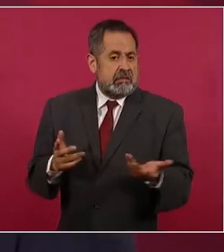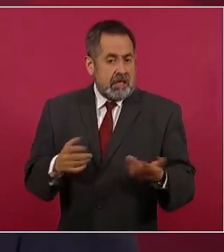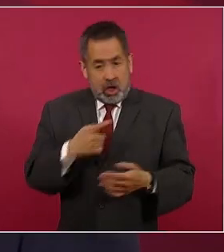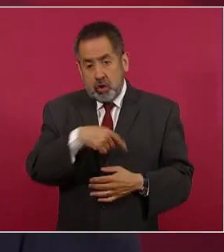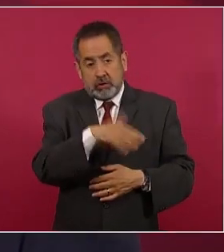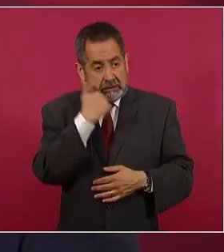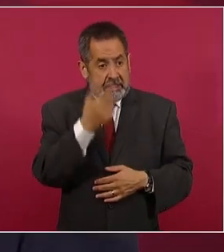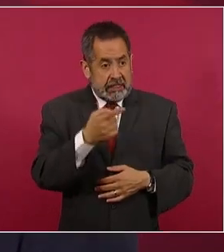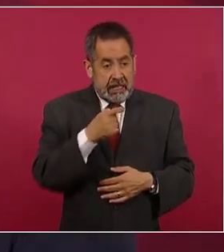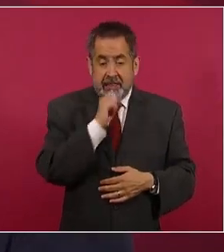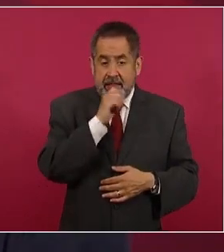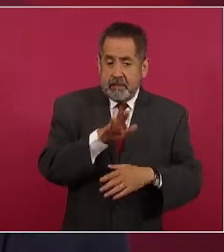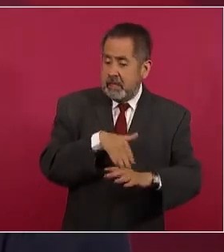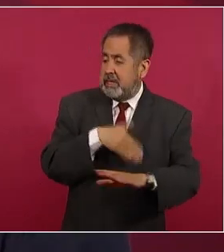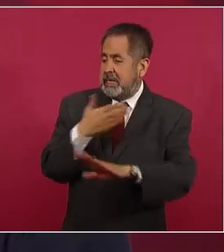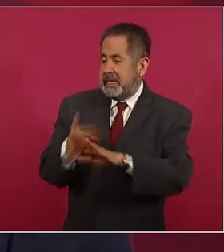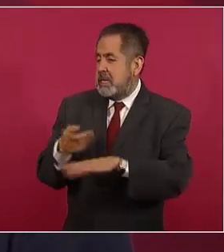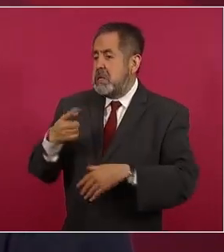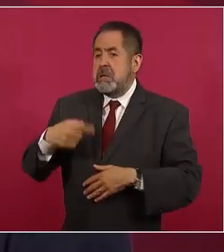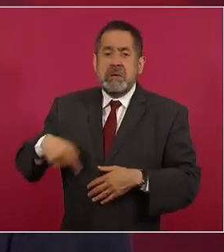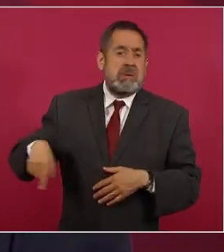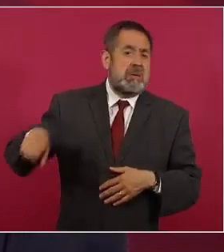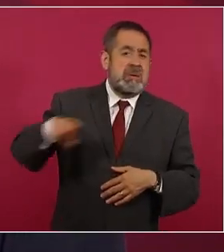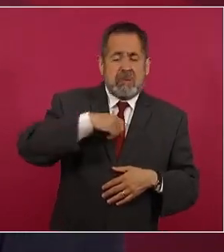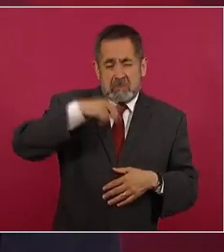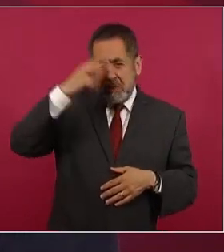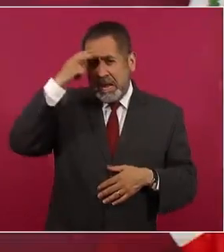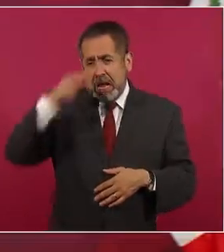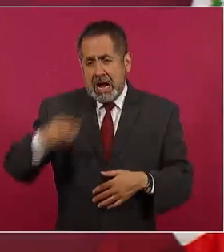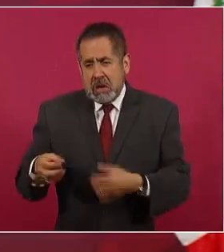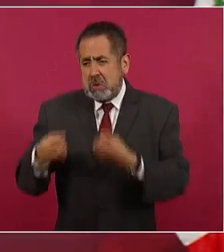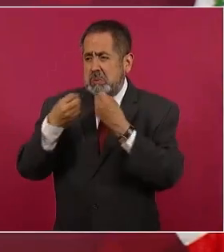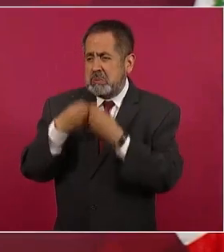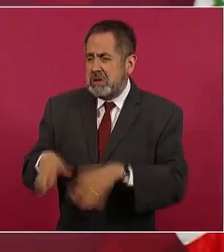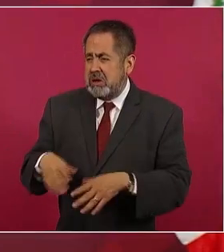a millones de consumidores mexicanos